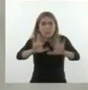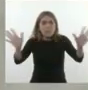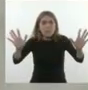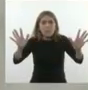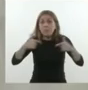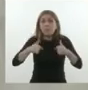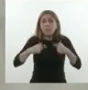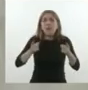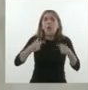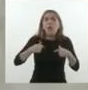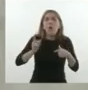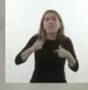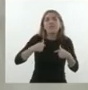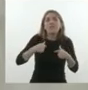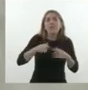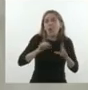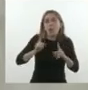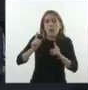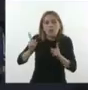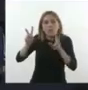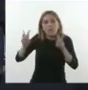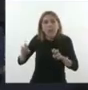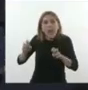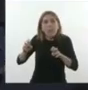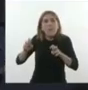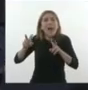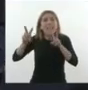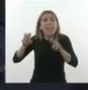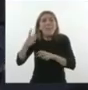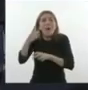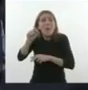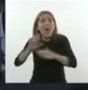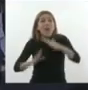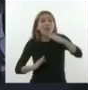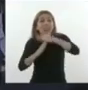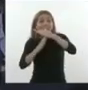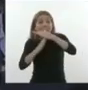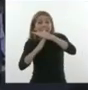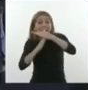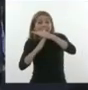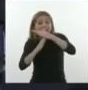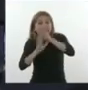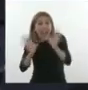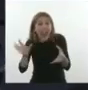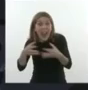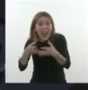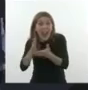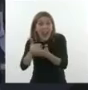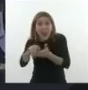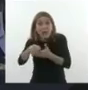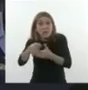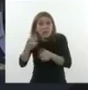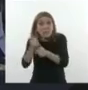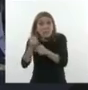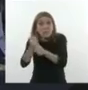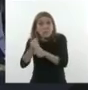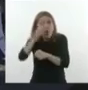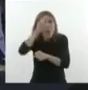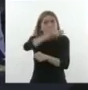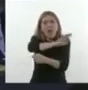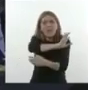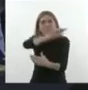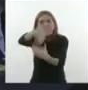de la mesa de operaciones del Banco Central de la República Argentina. Entraron y